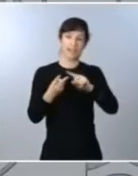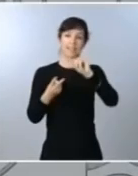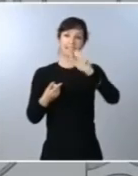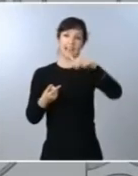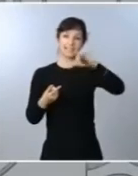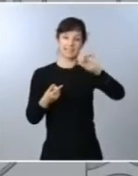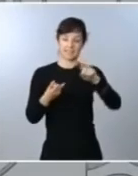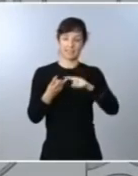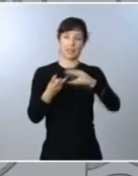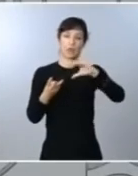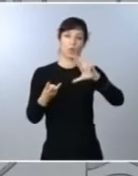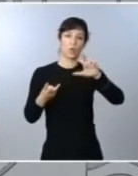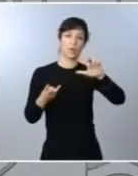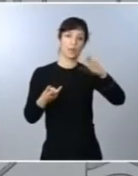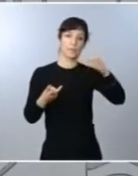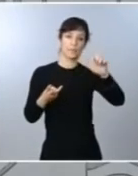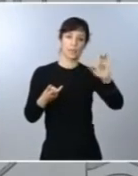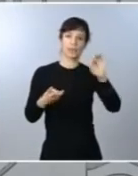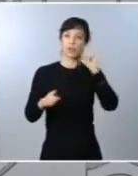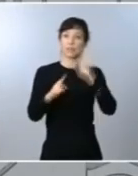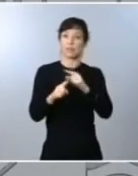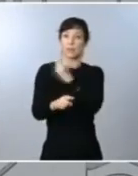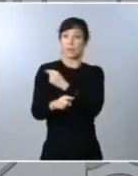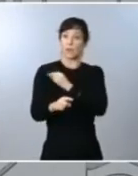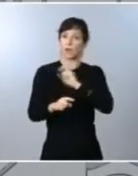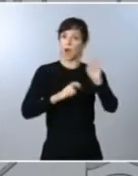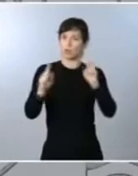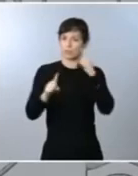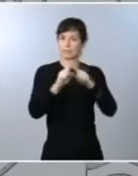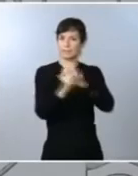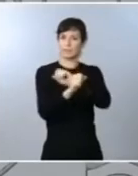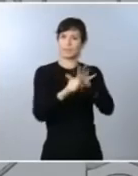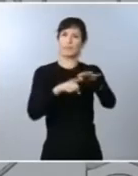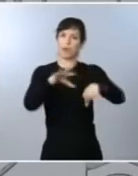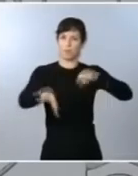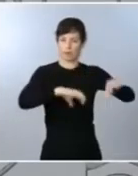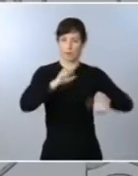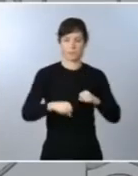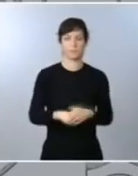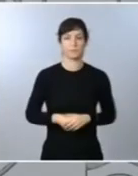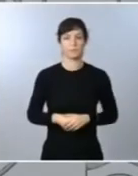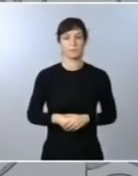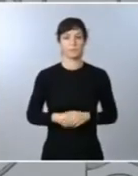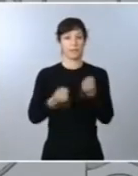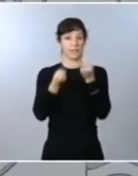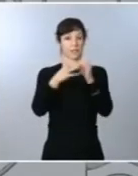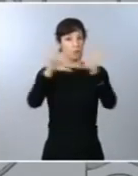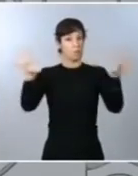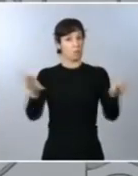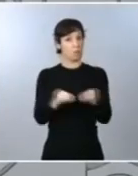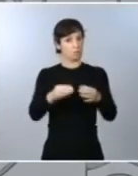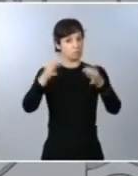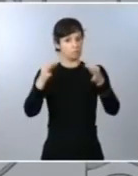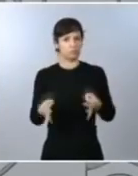de otras dosis de vacunas para la COVID-19. Creo que con esta información podemos decir, sin riesgo a